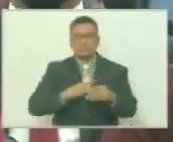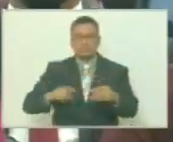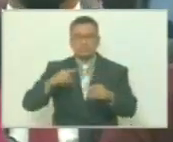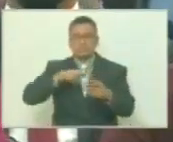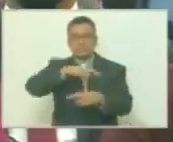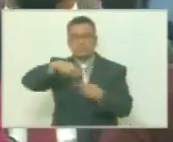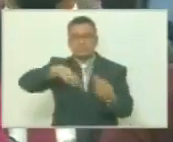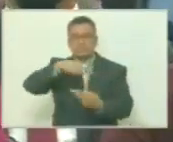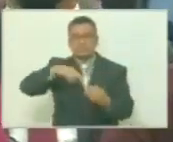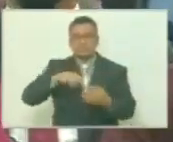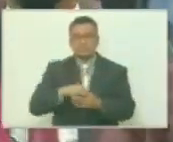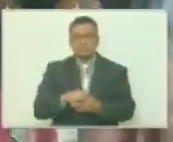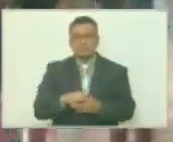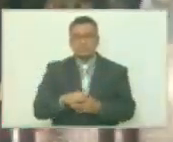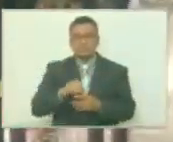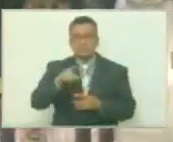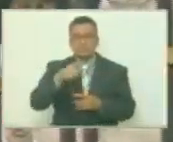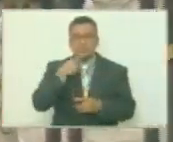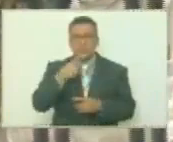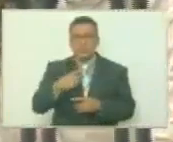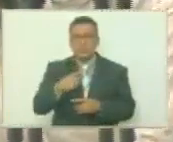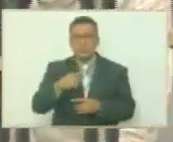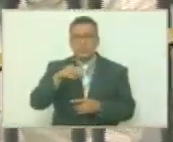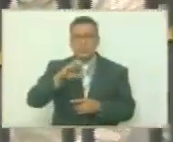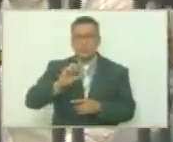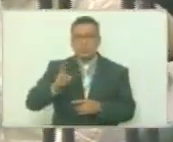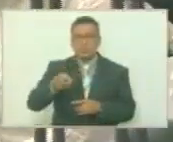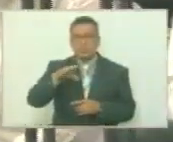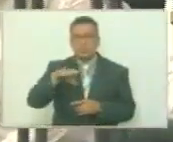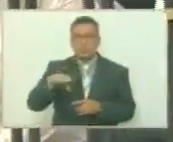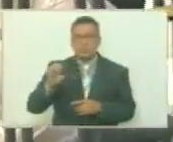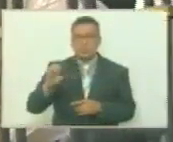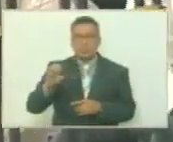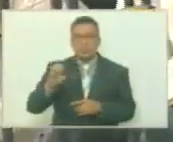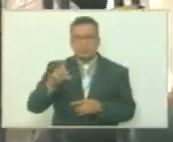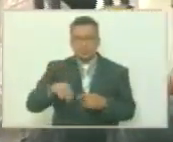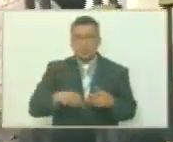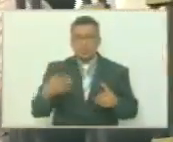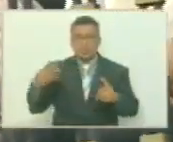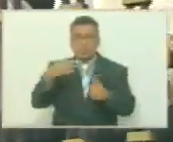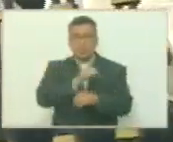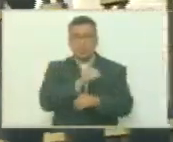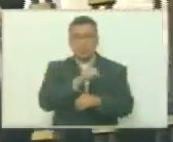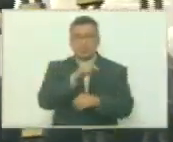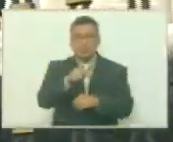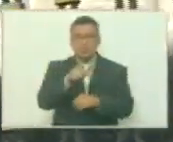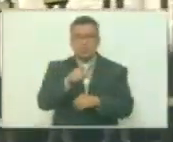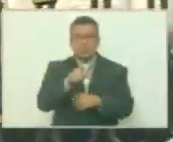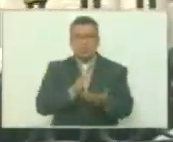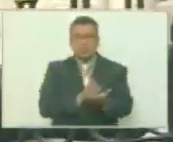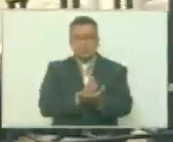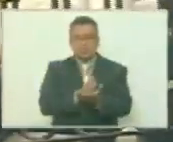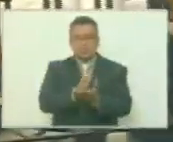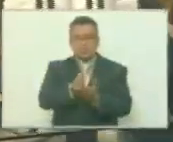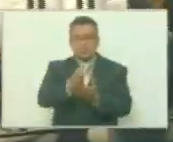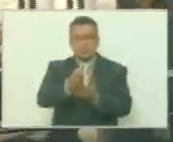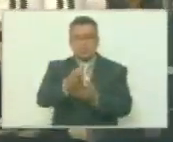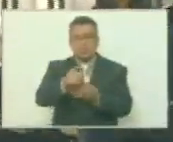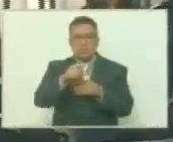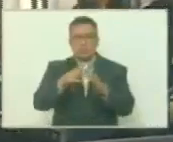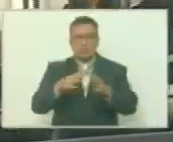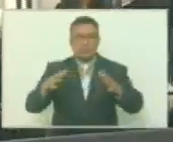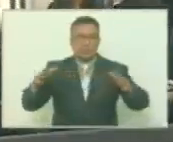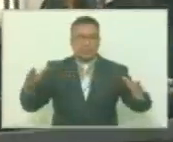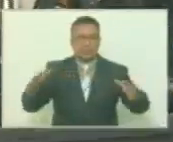revolucionario. Dicho por el Che Guevara, quien ha alcanzado y se guía por los